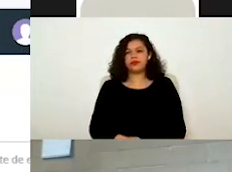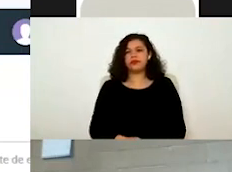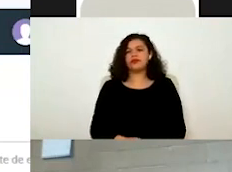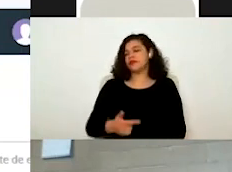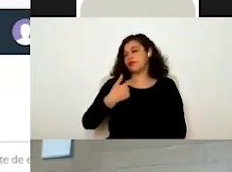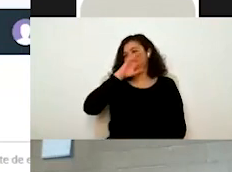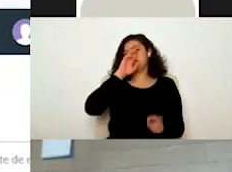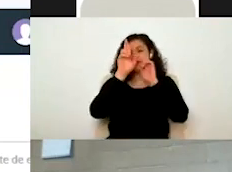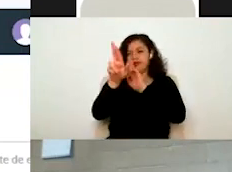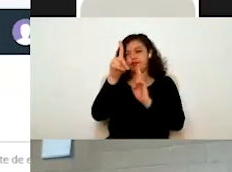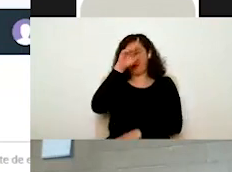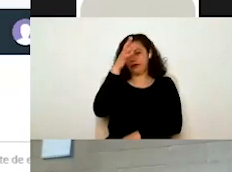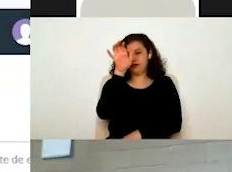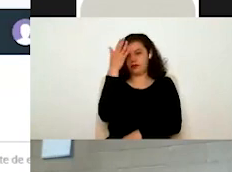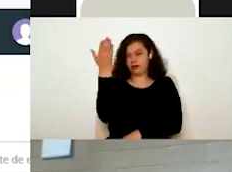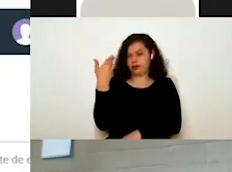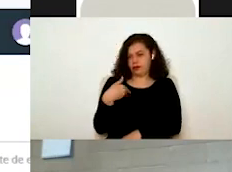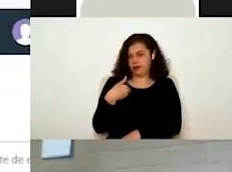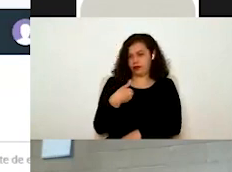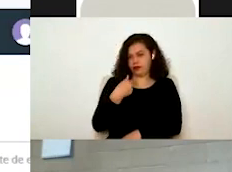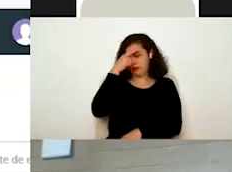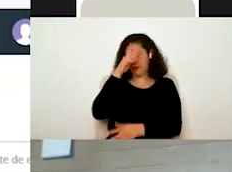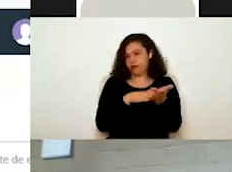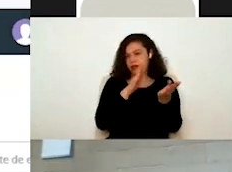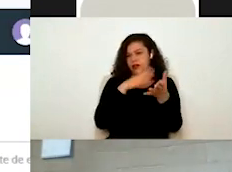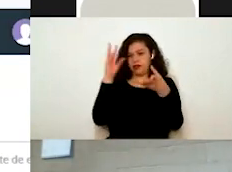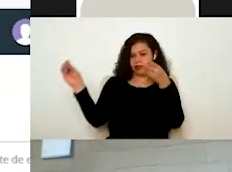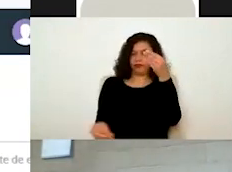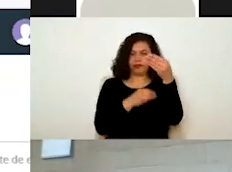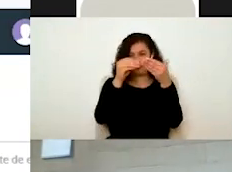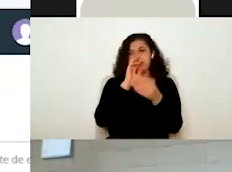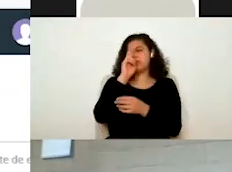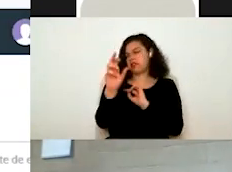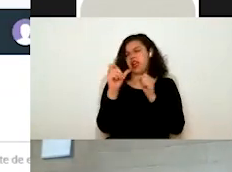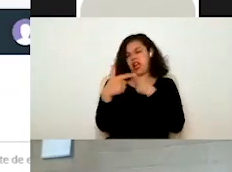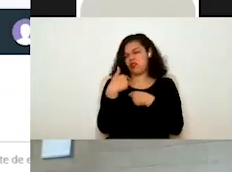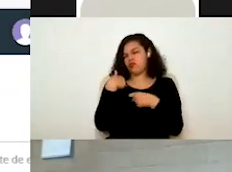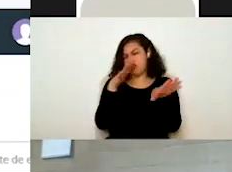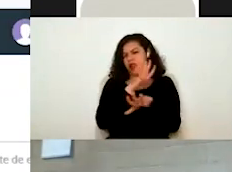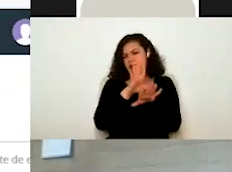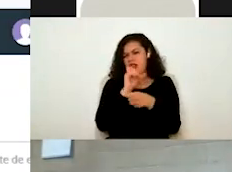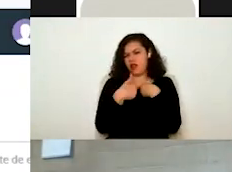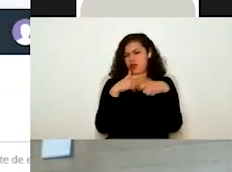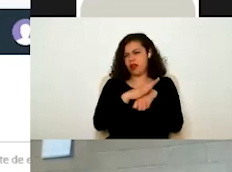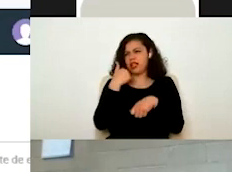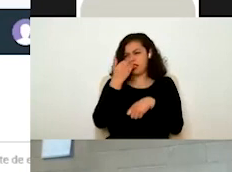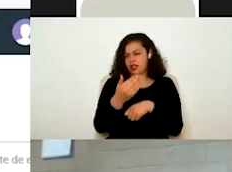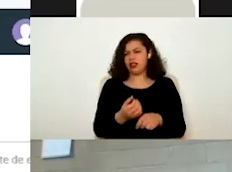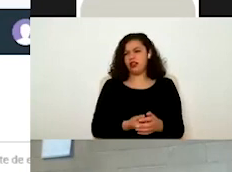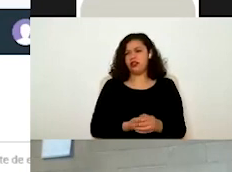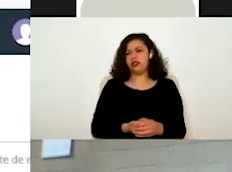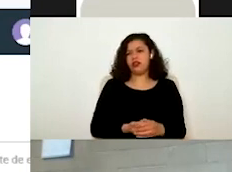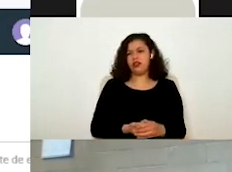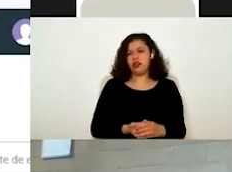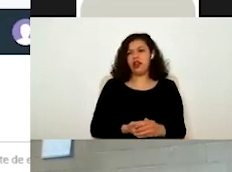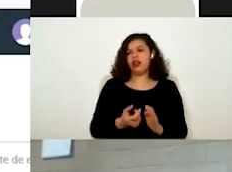para anexar mi documento como respuesta y si es necesario que haga algún otro cambio. Por ejemplo, a mejor me